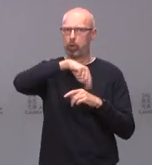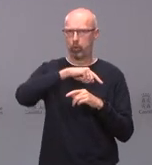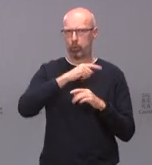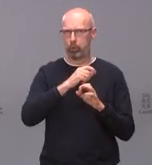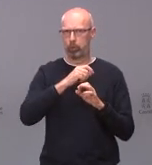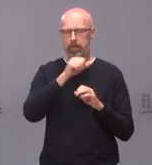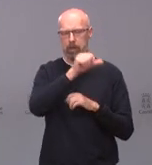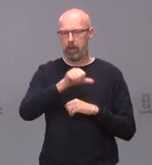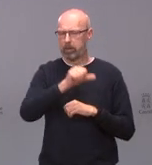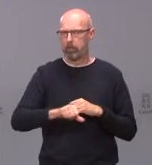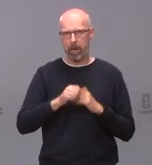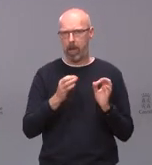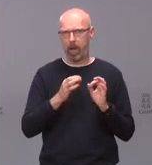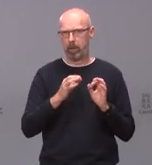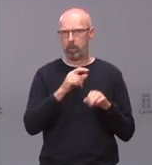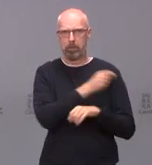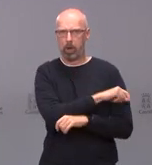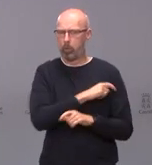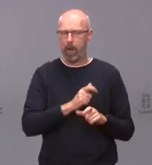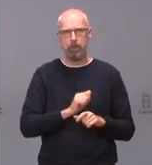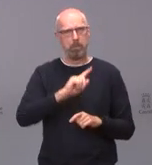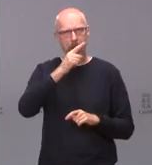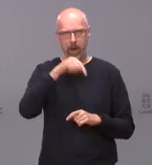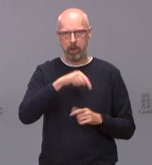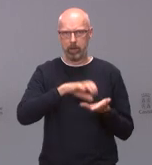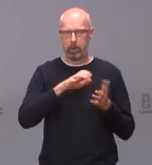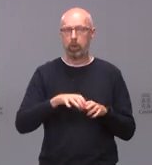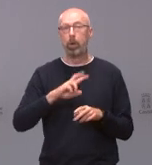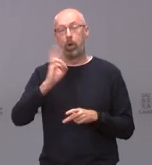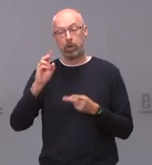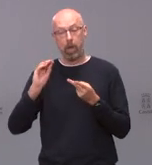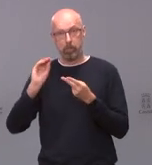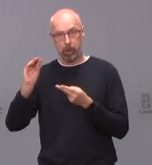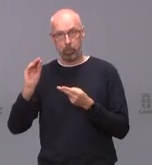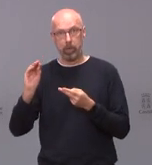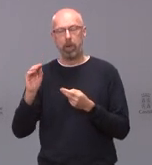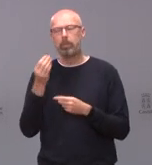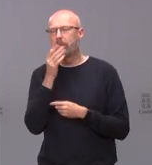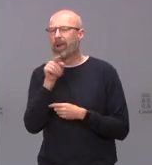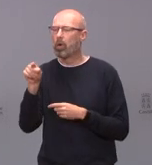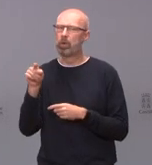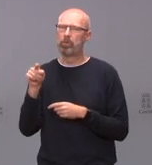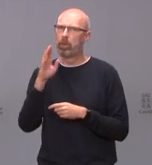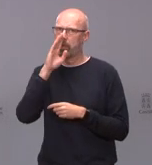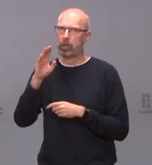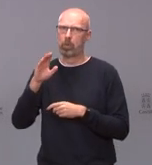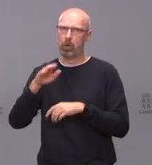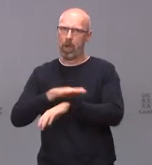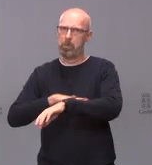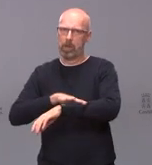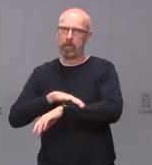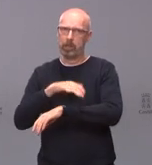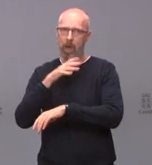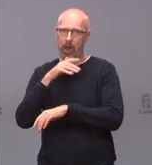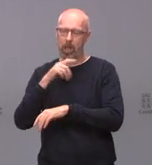semanal con respecto a la otra pregunta yo creo que es mucho mejor que se la hagan a la ministra y la consejera que están tratando en este mismo